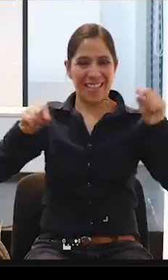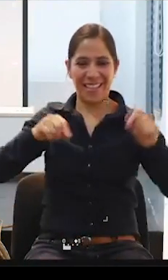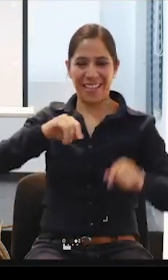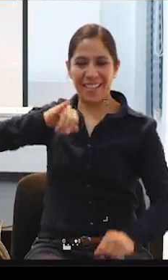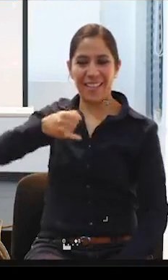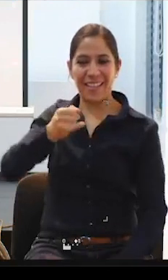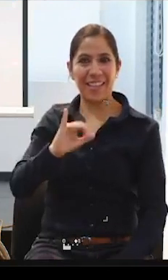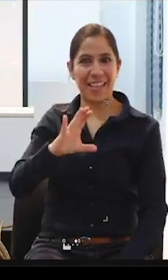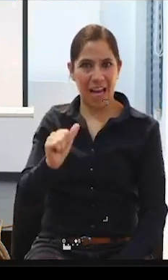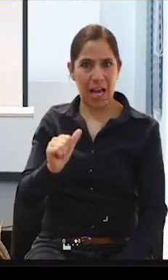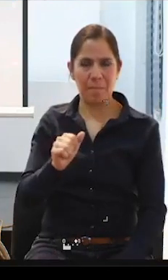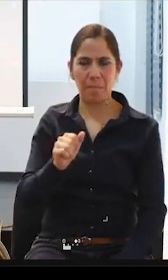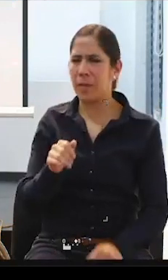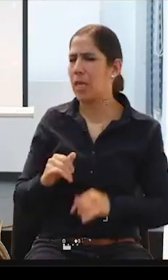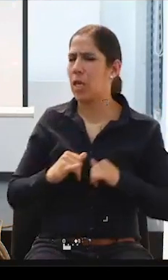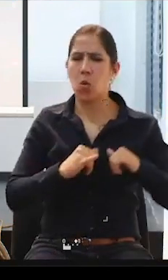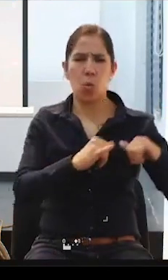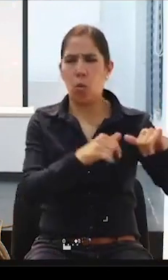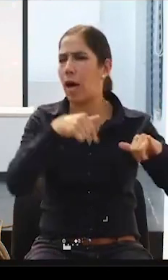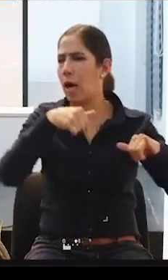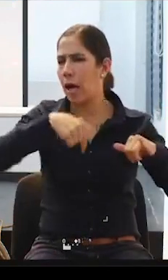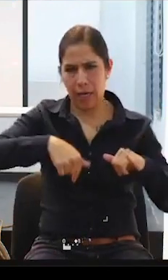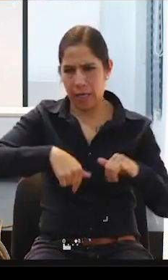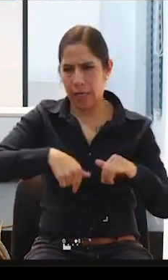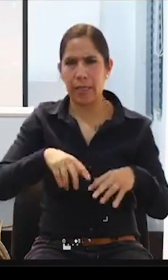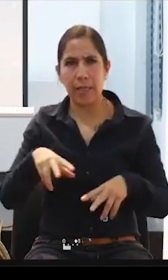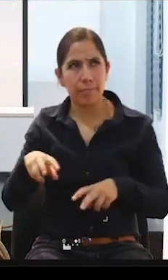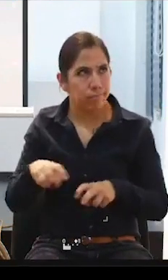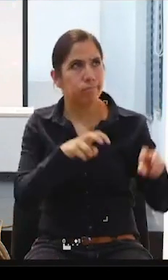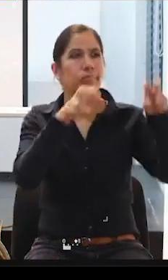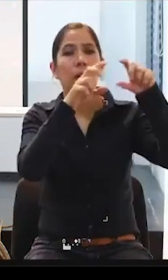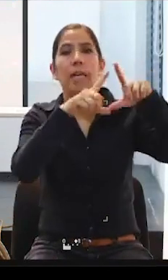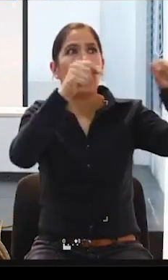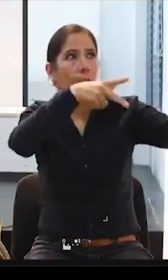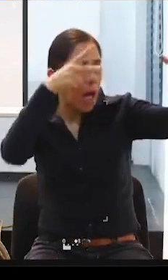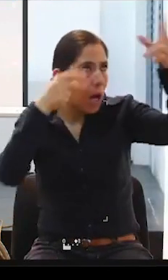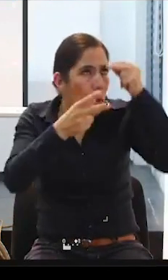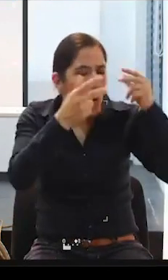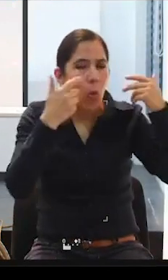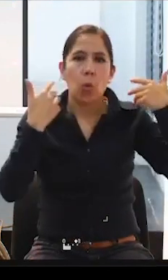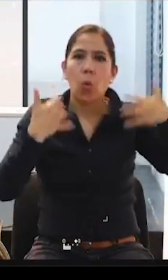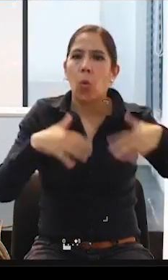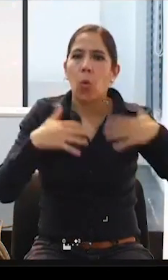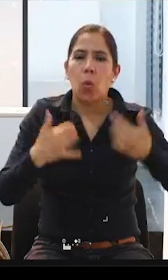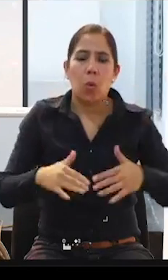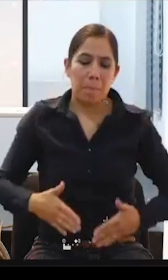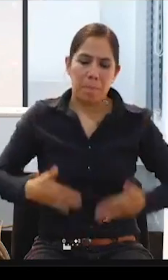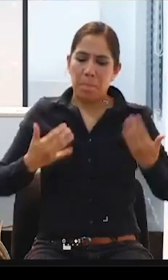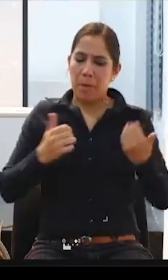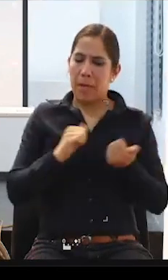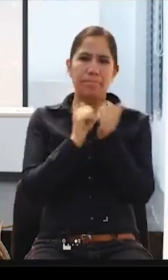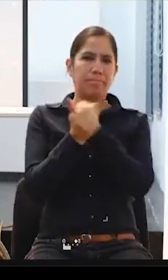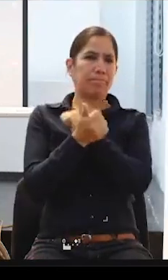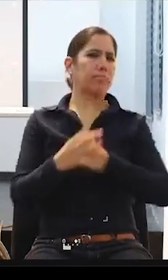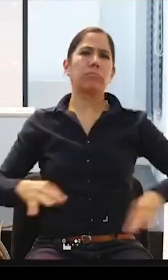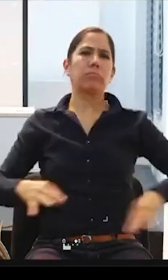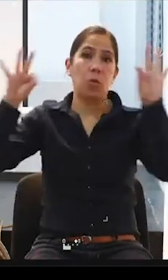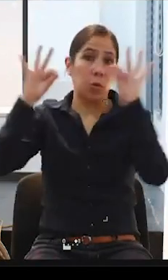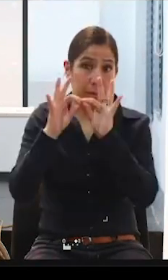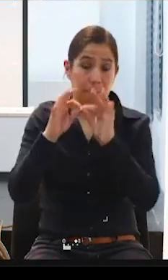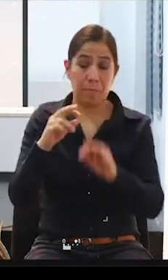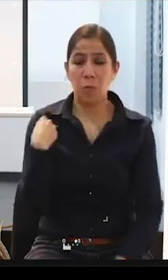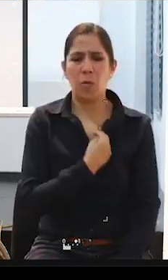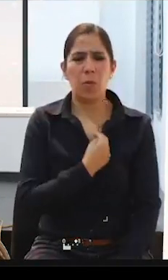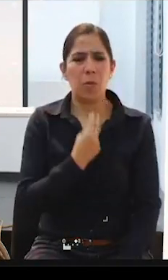curso de vida independiente en Japón que ha sido muy importante en nuestras vidas y que realmente es el que nosotros comparamos la filosofía de vida